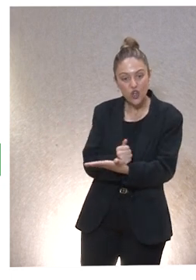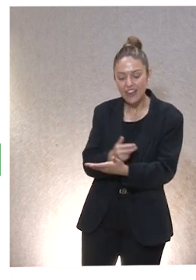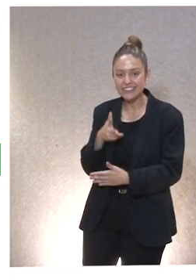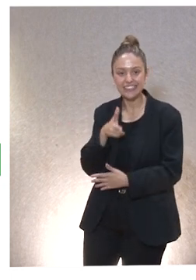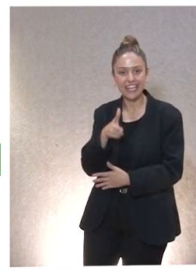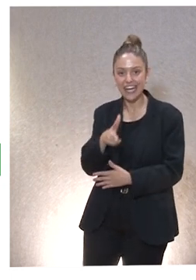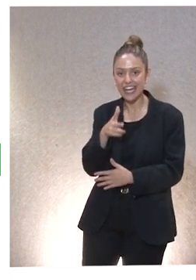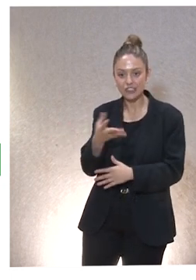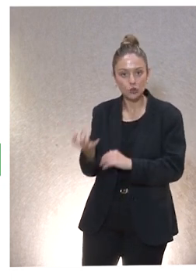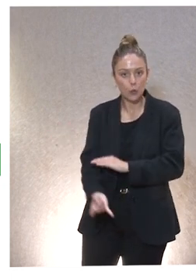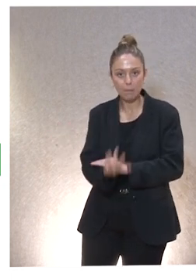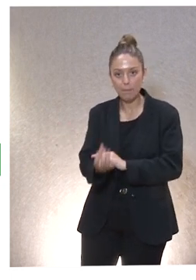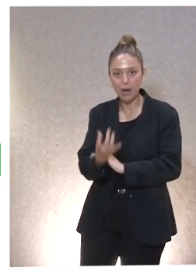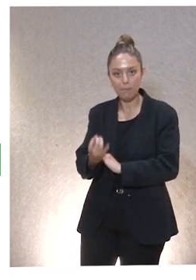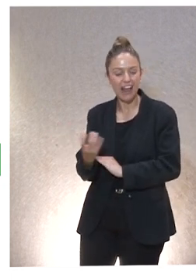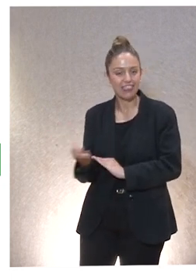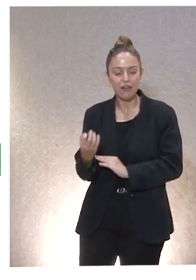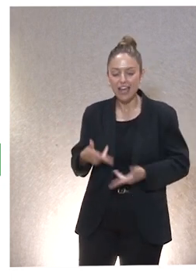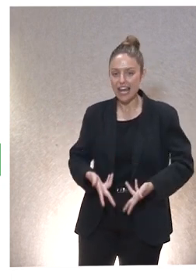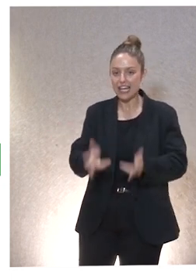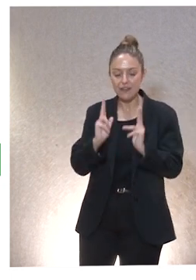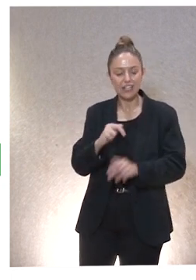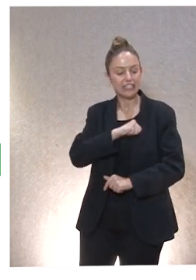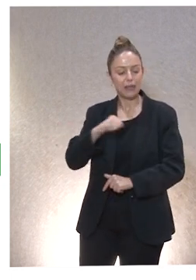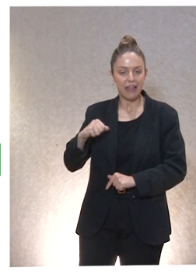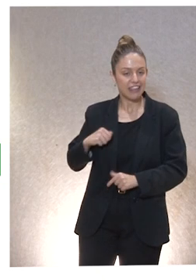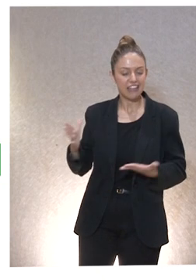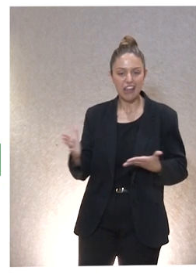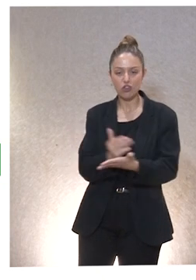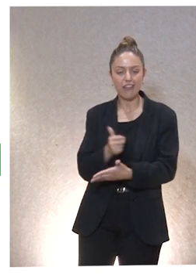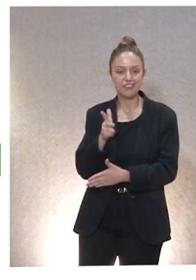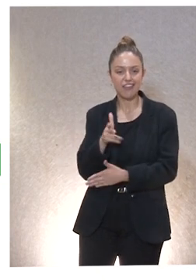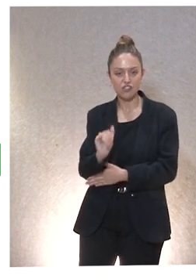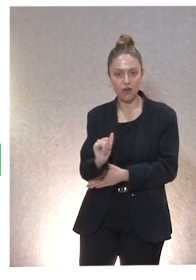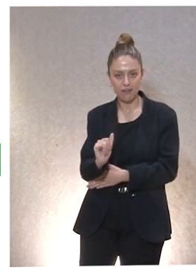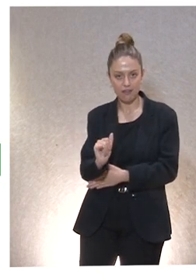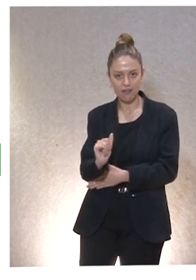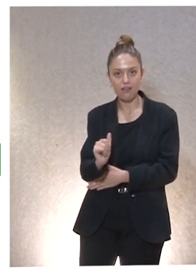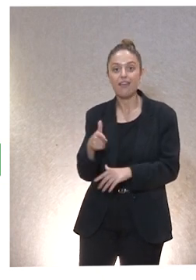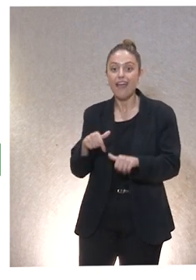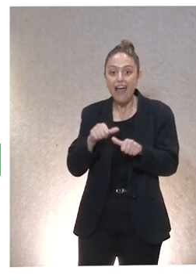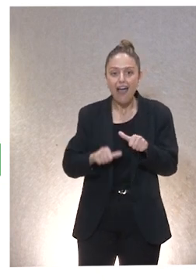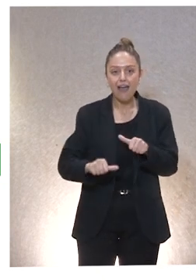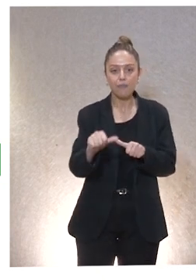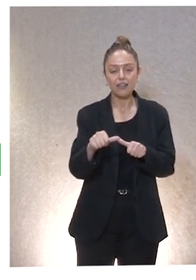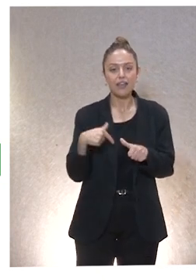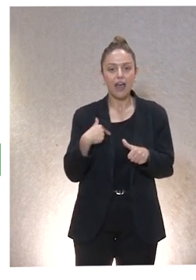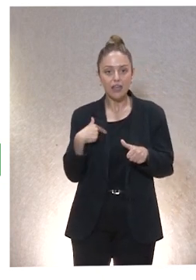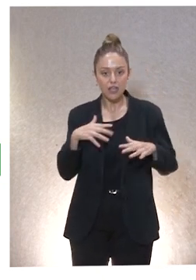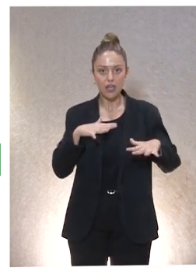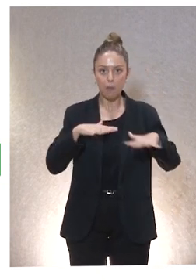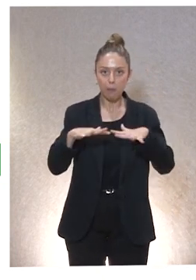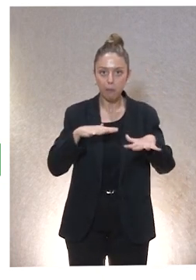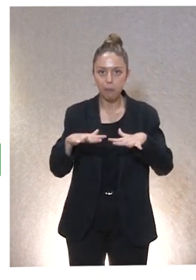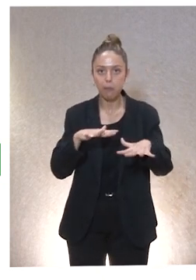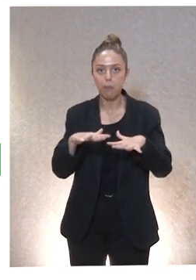superficie igualmente, a ser libres, a ser independientes. Y entonces, a partir de ahí, se generan movimientos que son muy valiosos